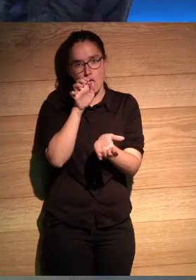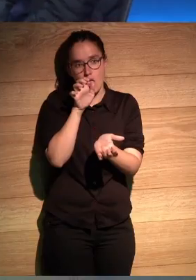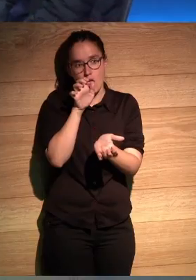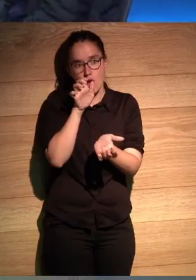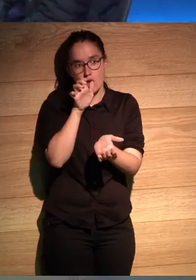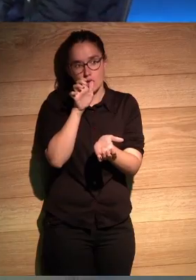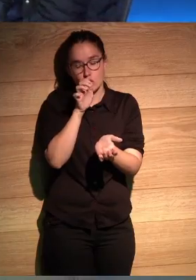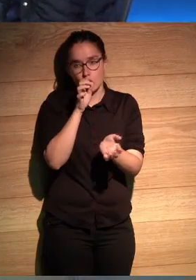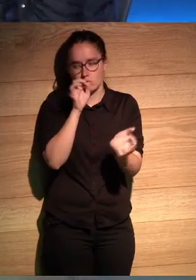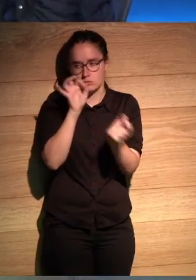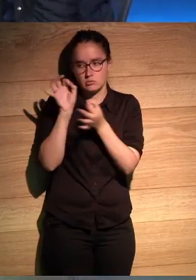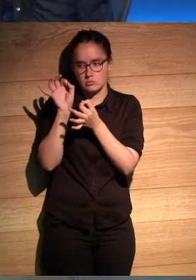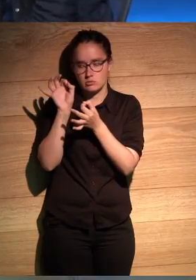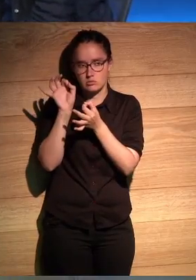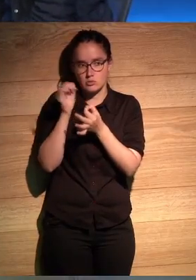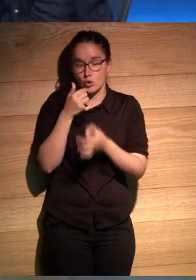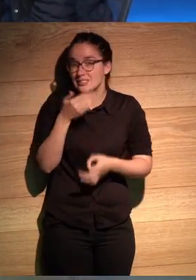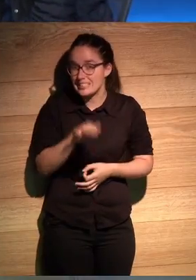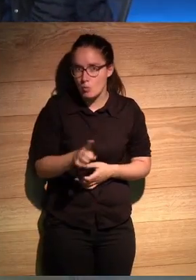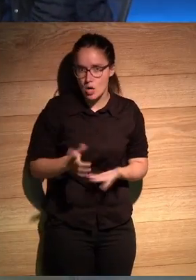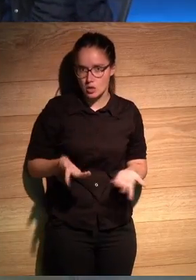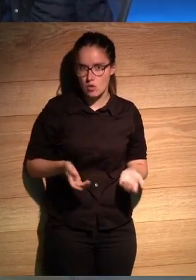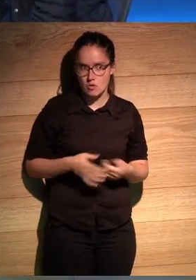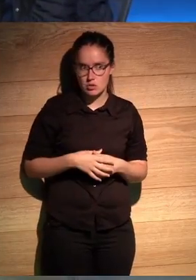y yo me doy vuelta y le digo oye se murió Roberto